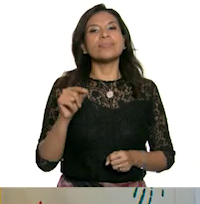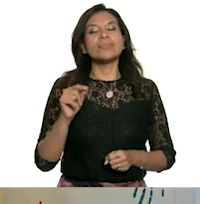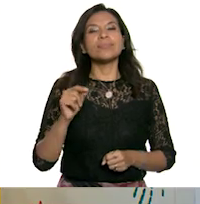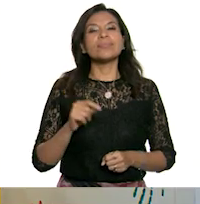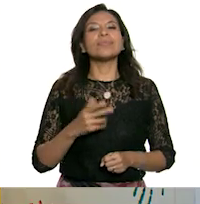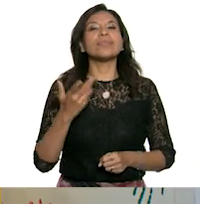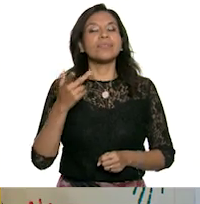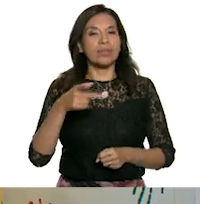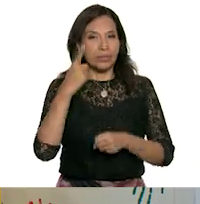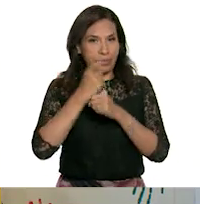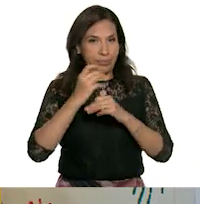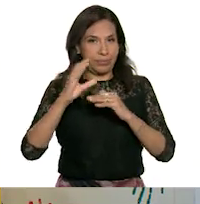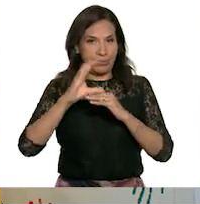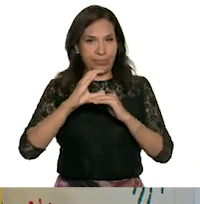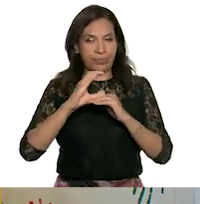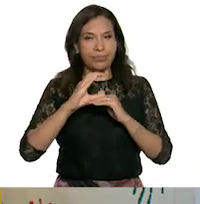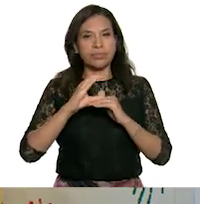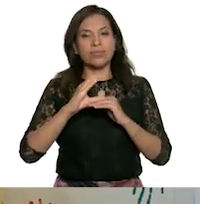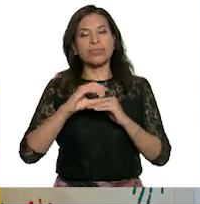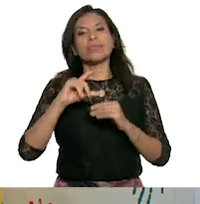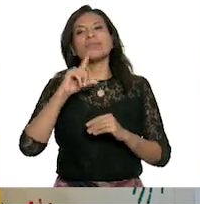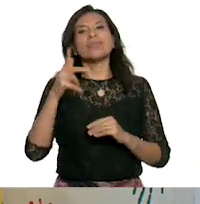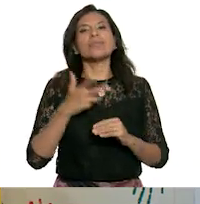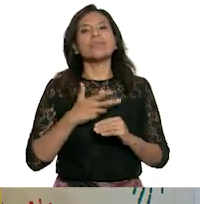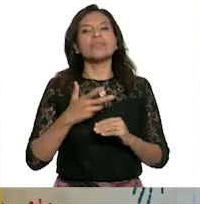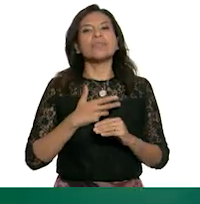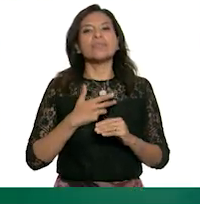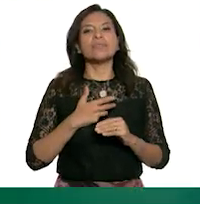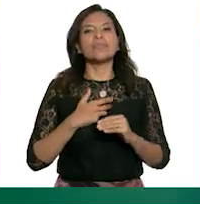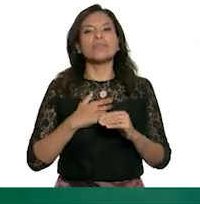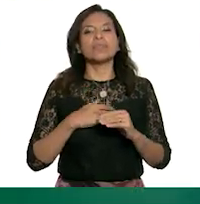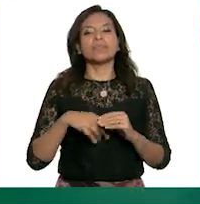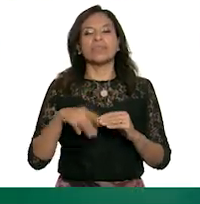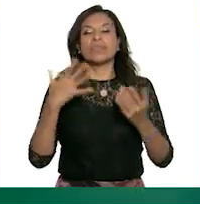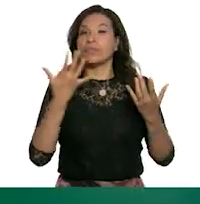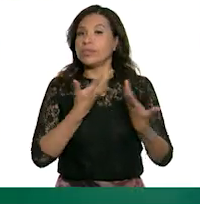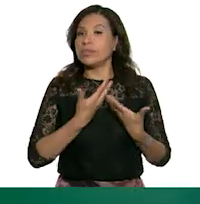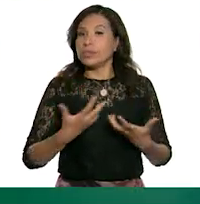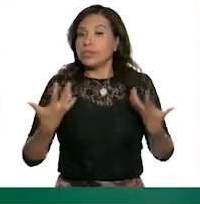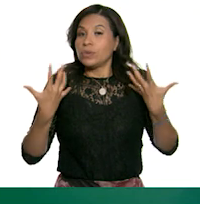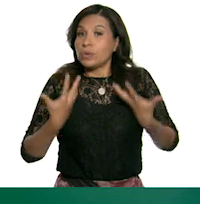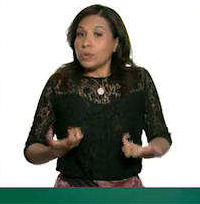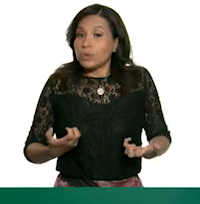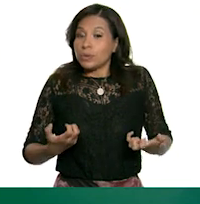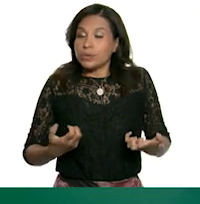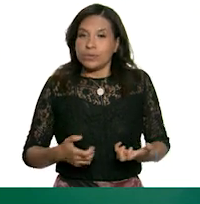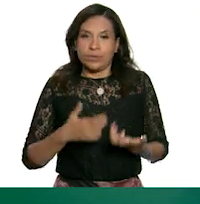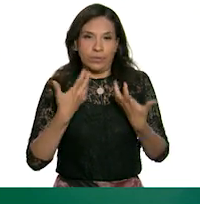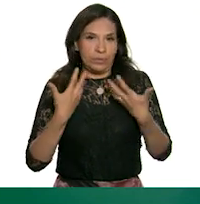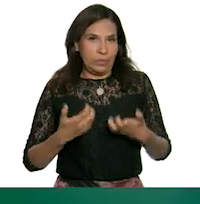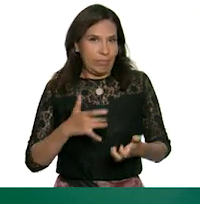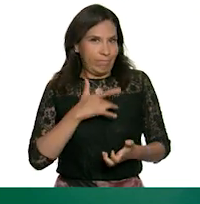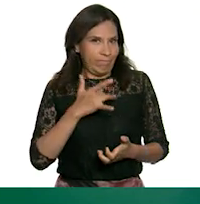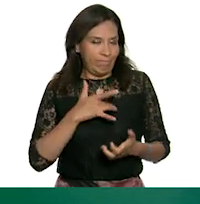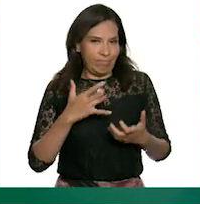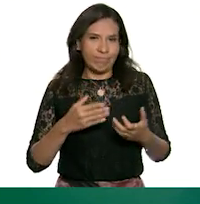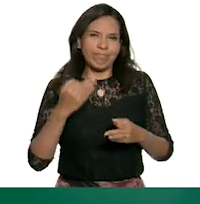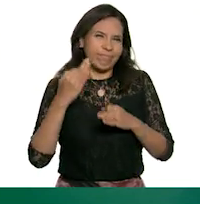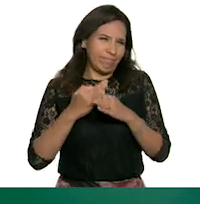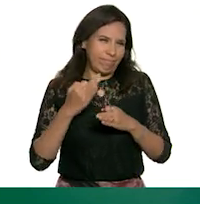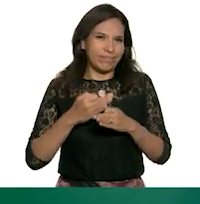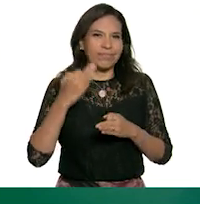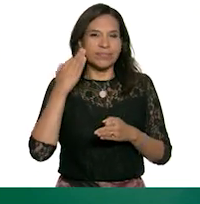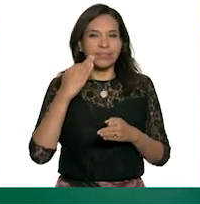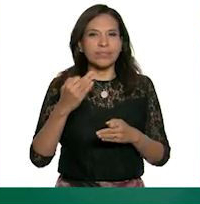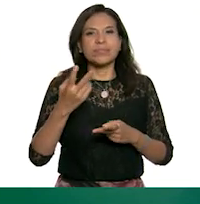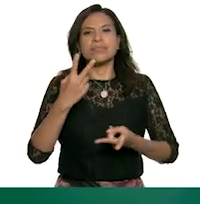de ese primer piso tenemos el susto el cual es una impresión momentánea